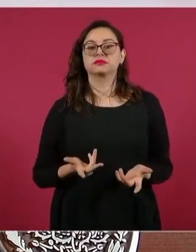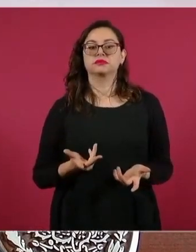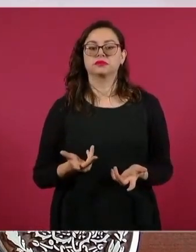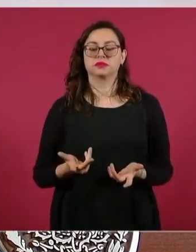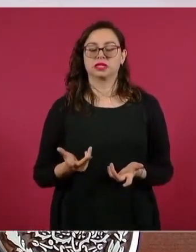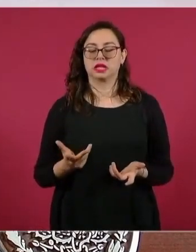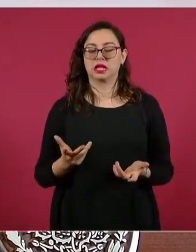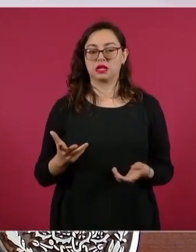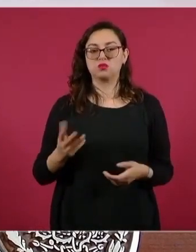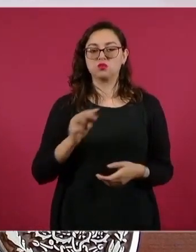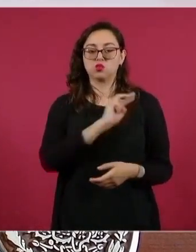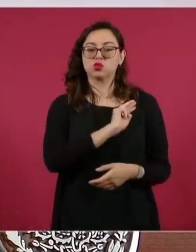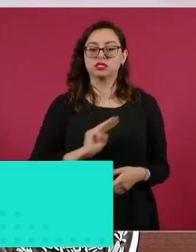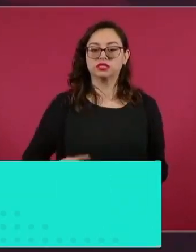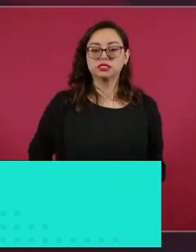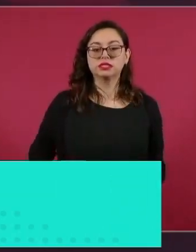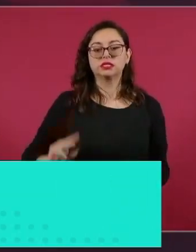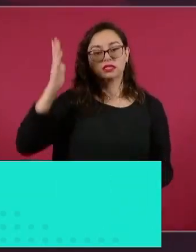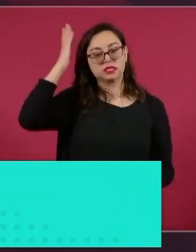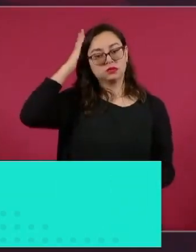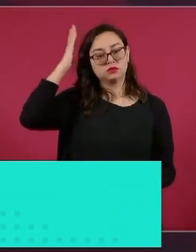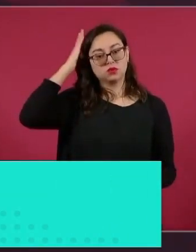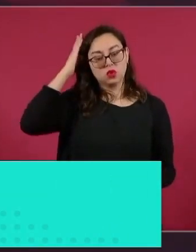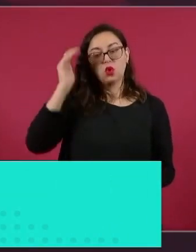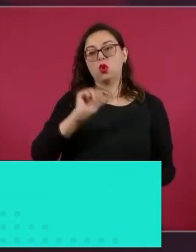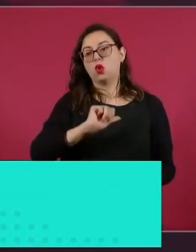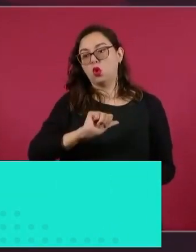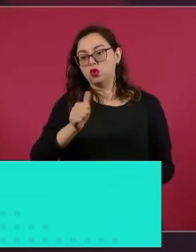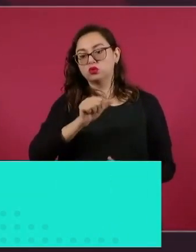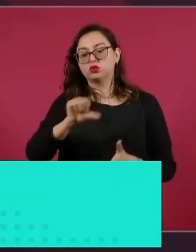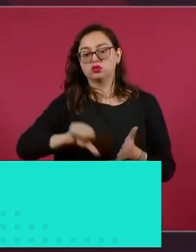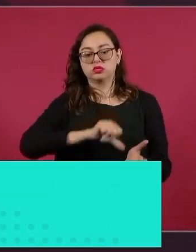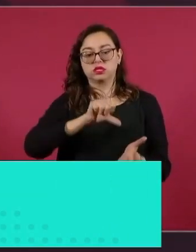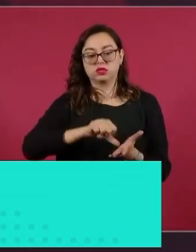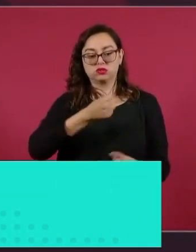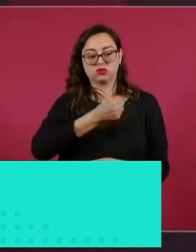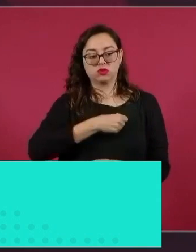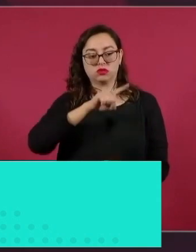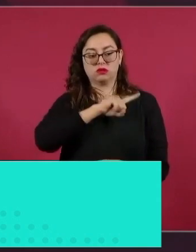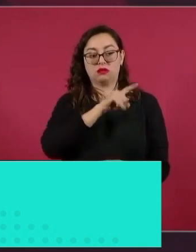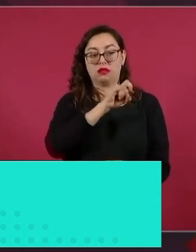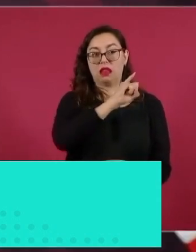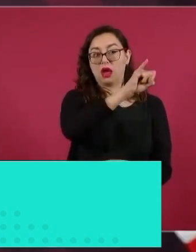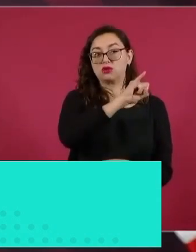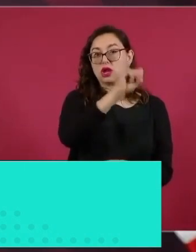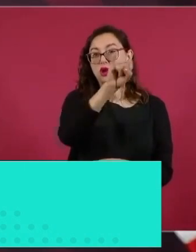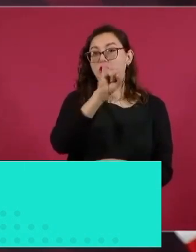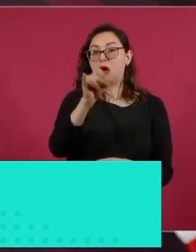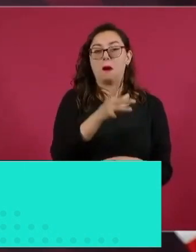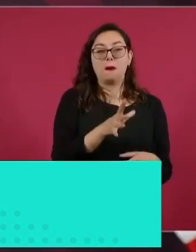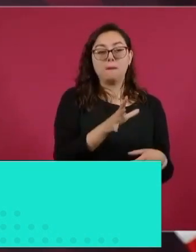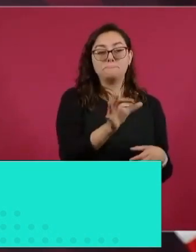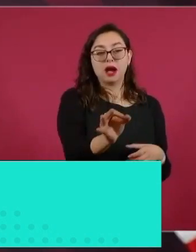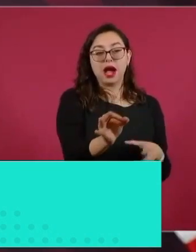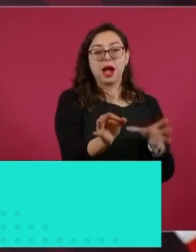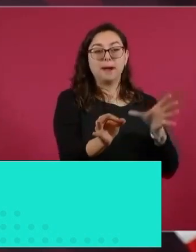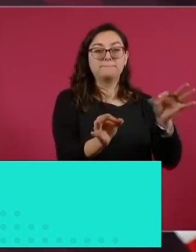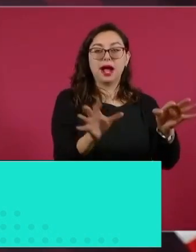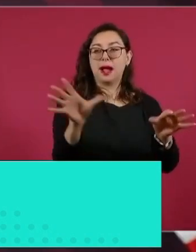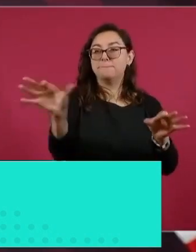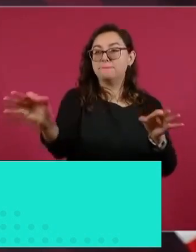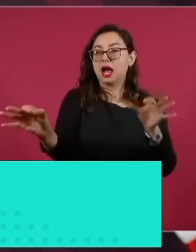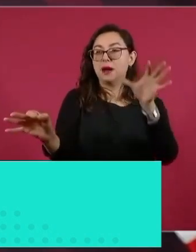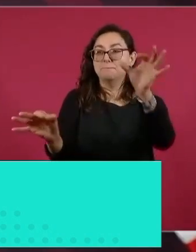municipales y otras, la mayoría, en comunidades, en colonias.